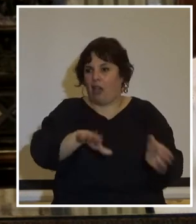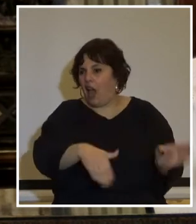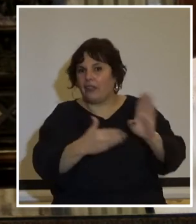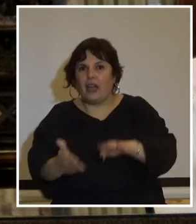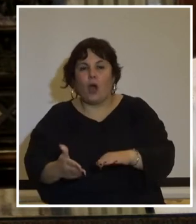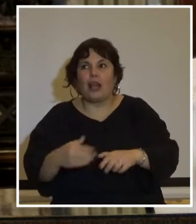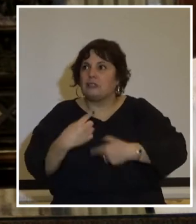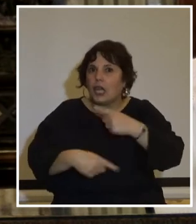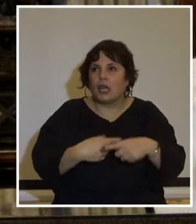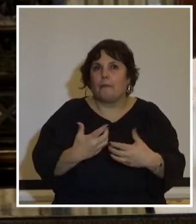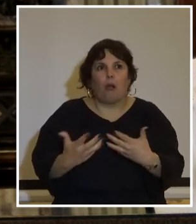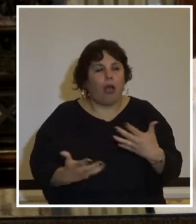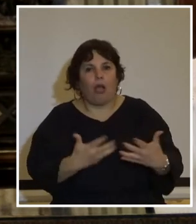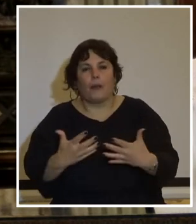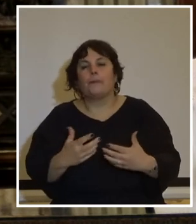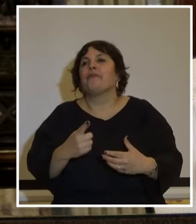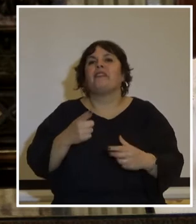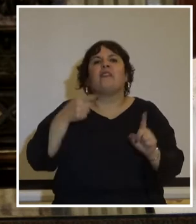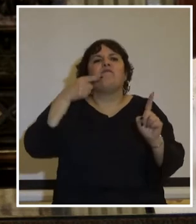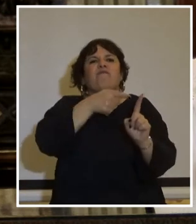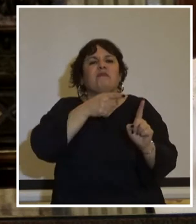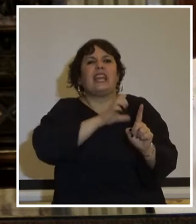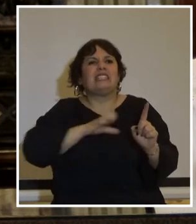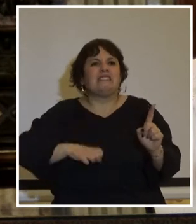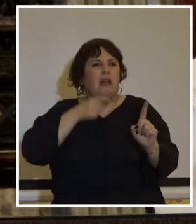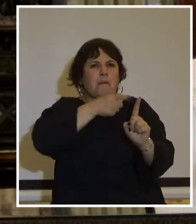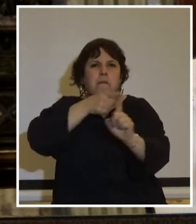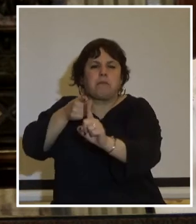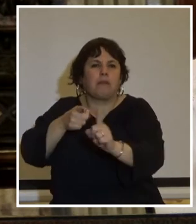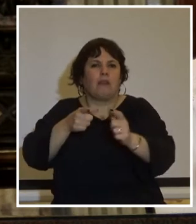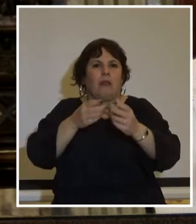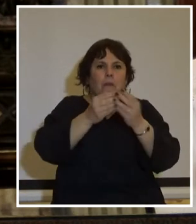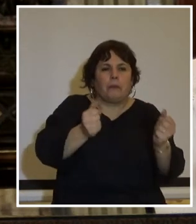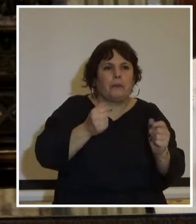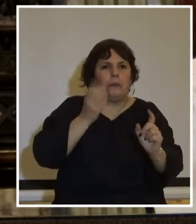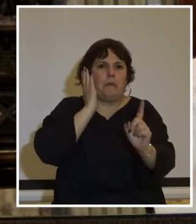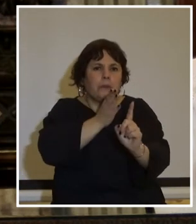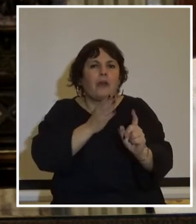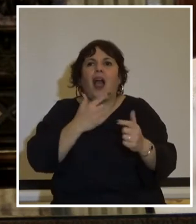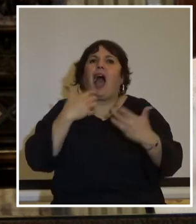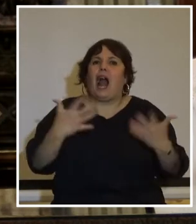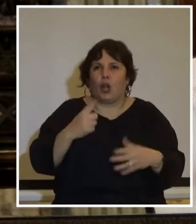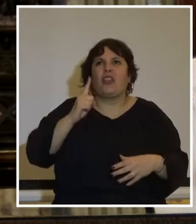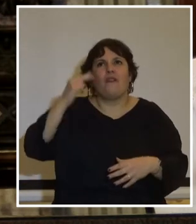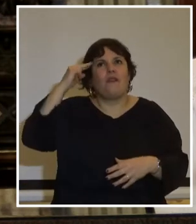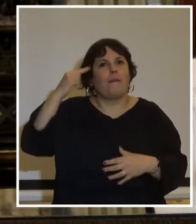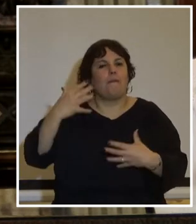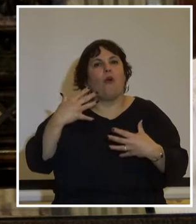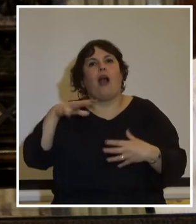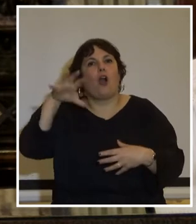hoy seguimos lidiando el terrorismo de Estado lo repito por enésima vez pero es algo que debemos afirmar